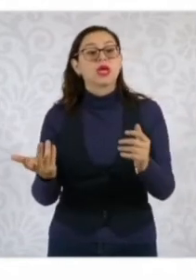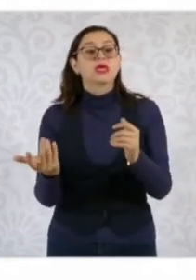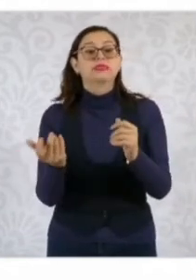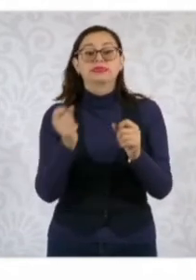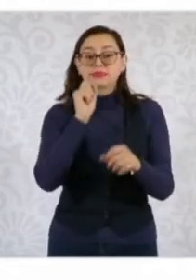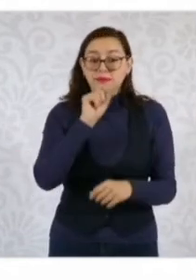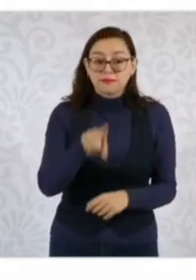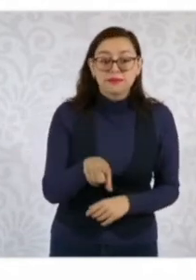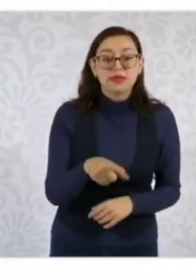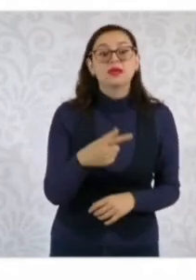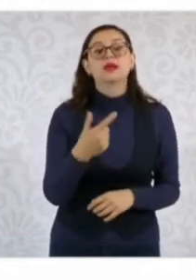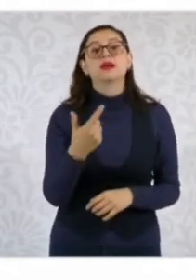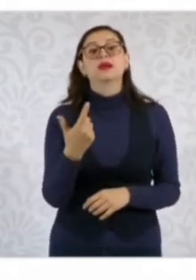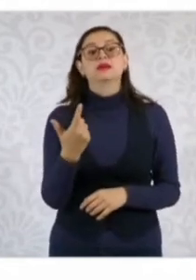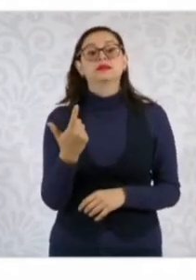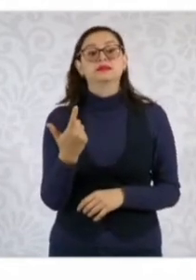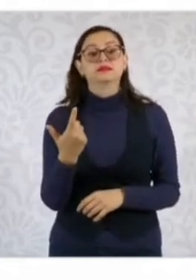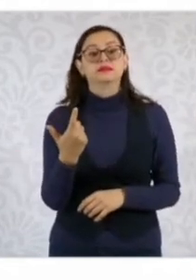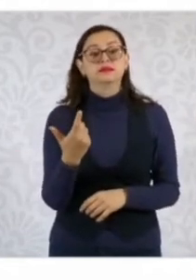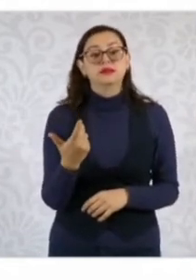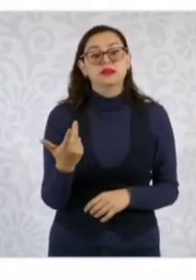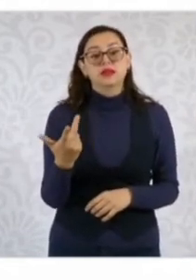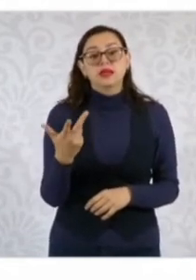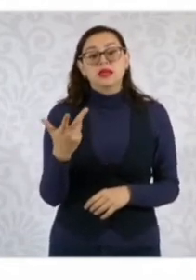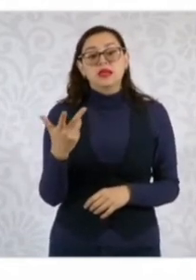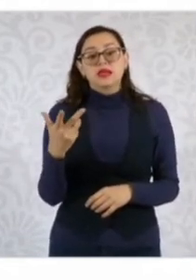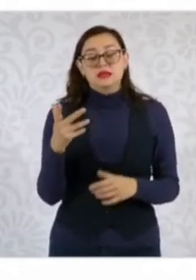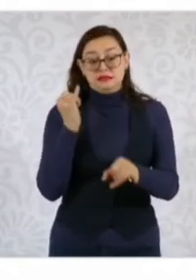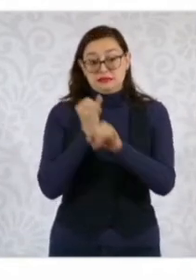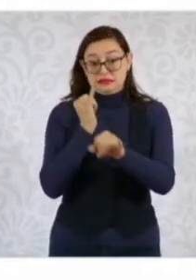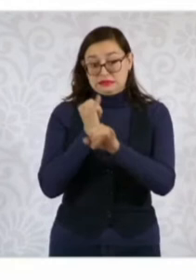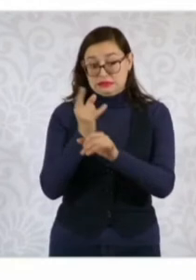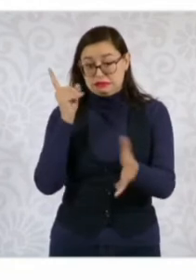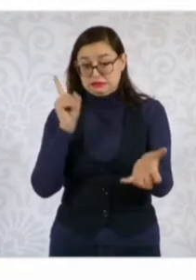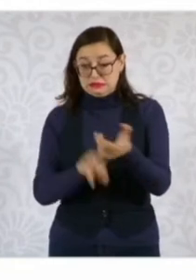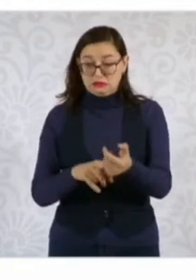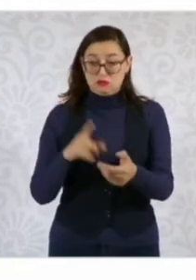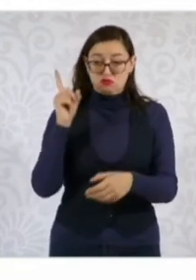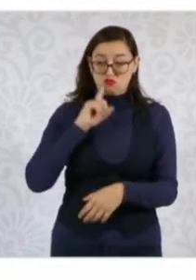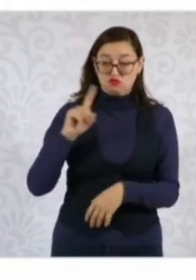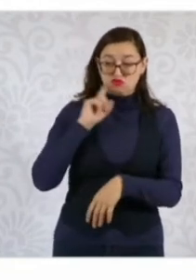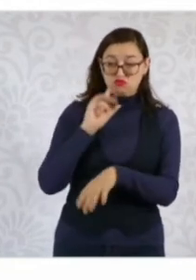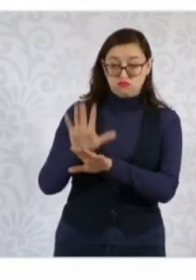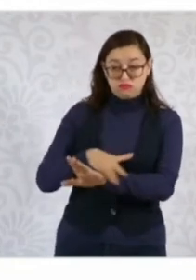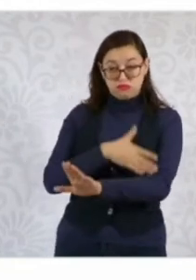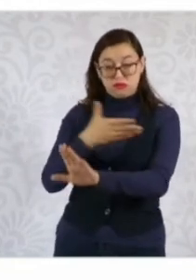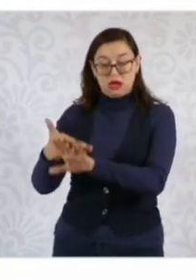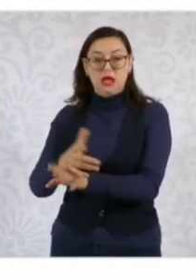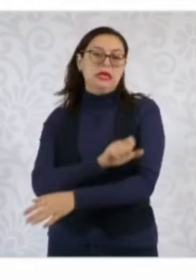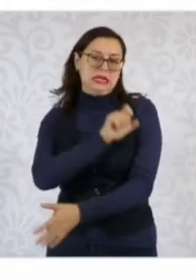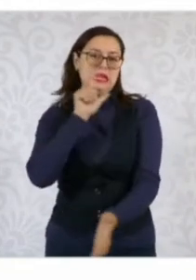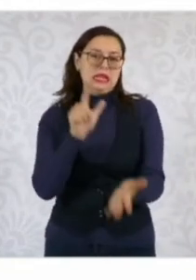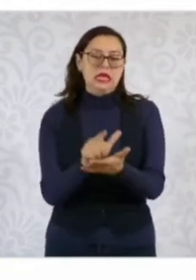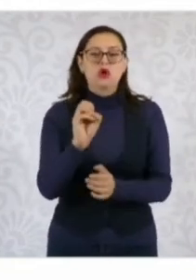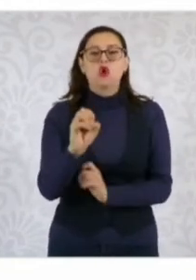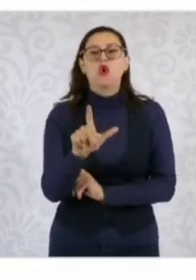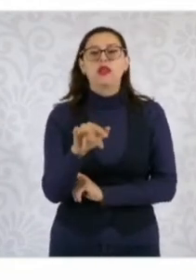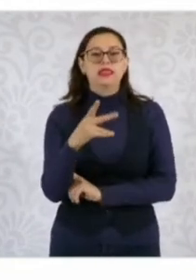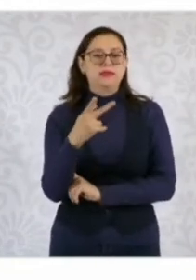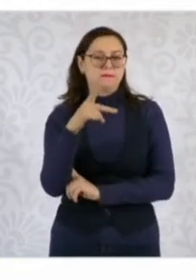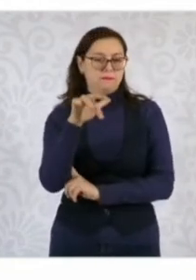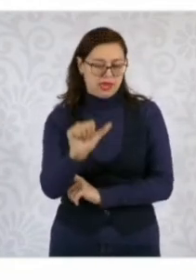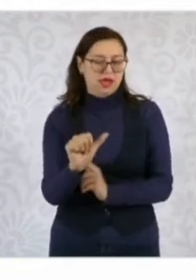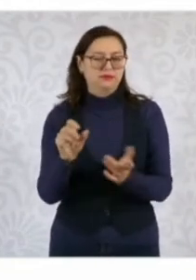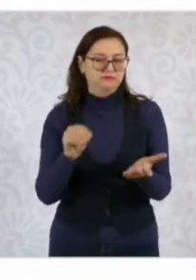mujeres en materia de violencia digital, para fortalecer la ley Olimpia y también para